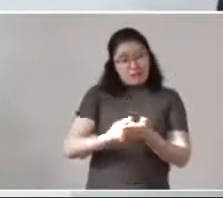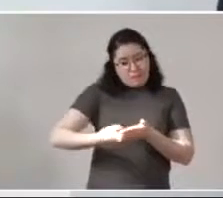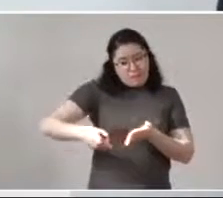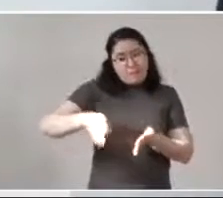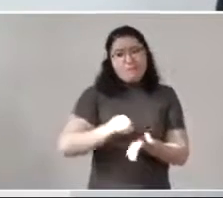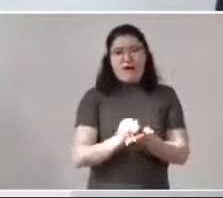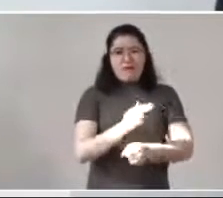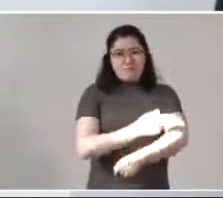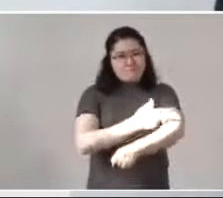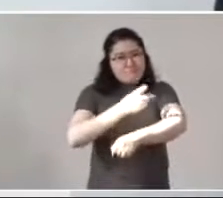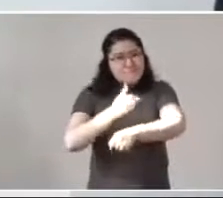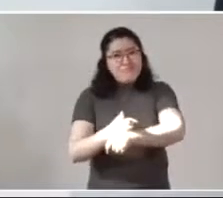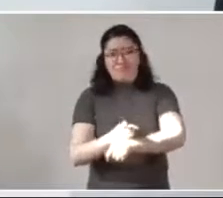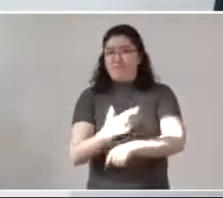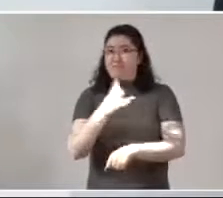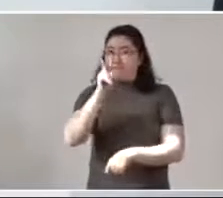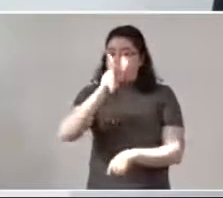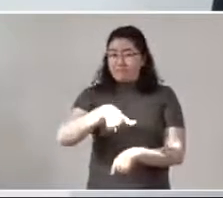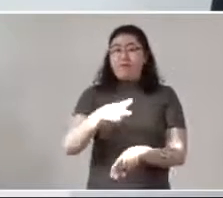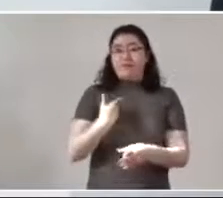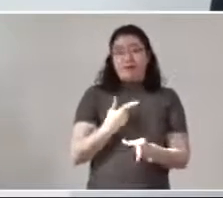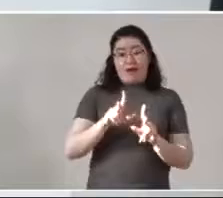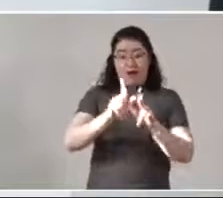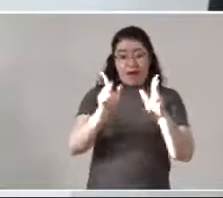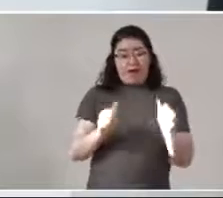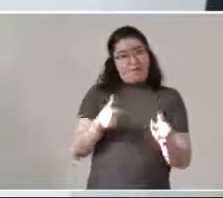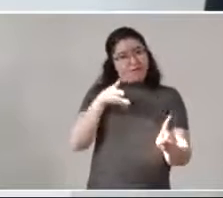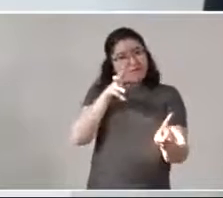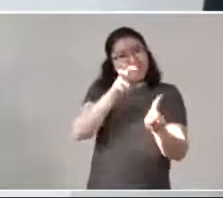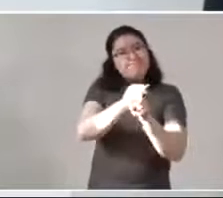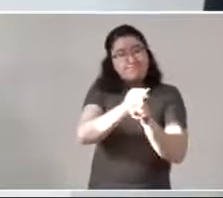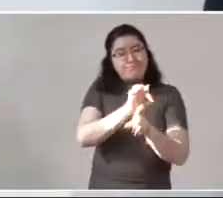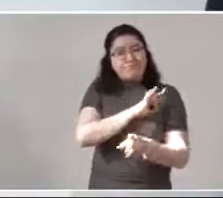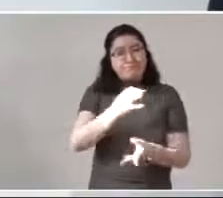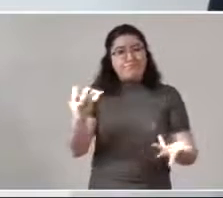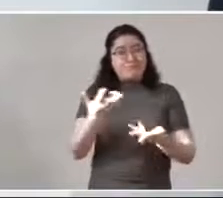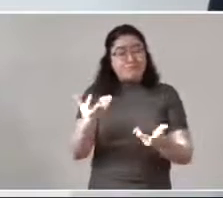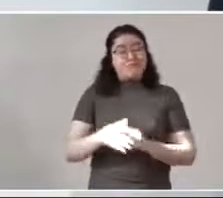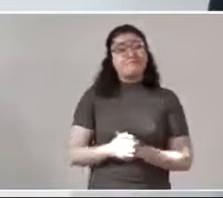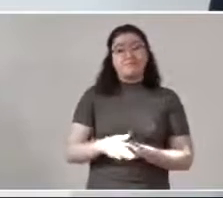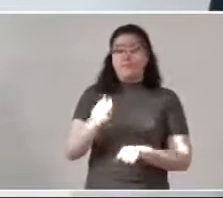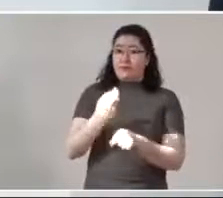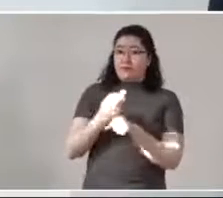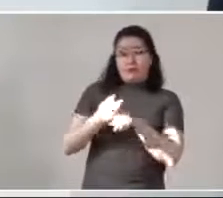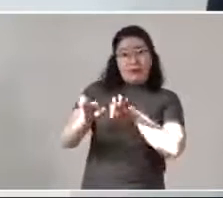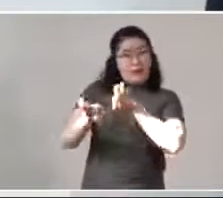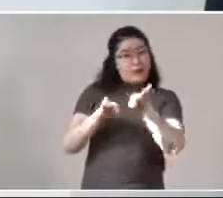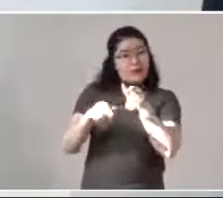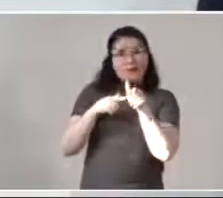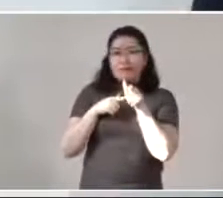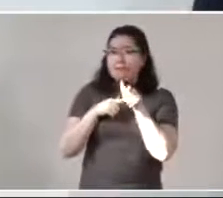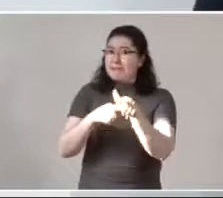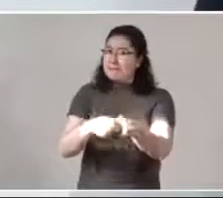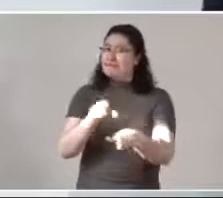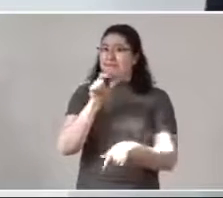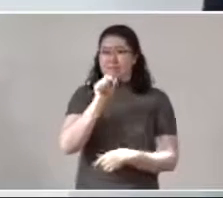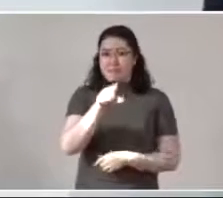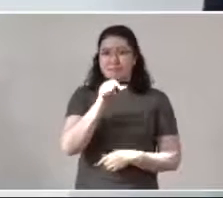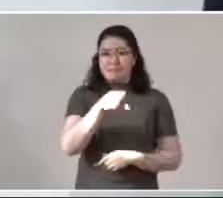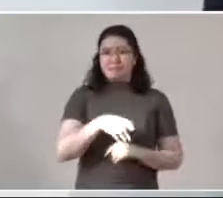para poder alcanzar la paz y la justicia. Y este es el trabajo que vamos a seguir desarrollando